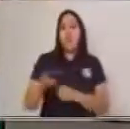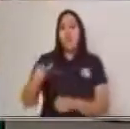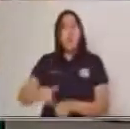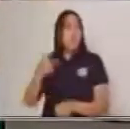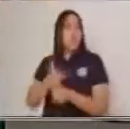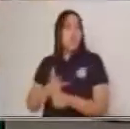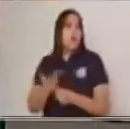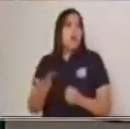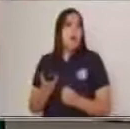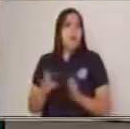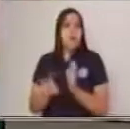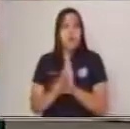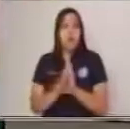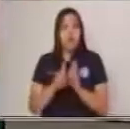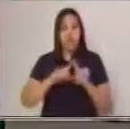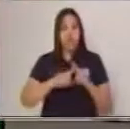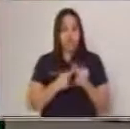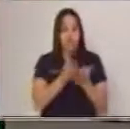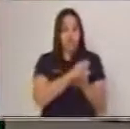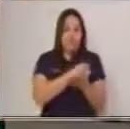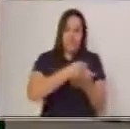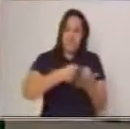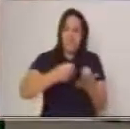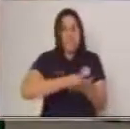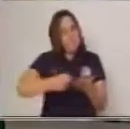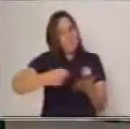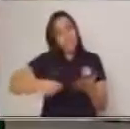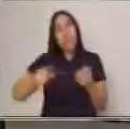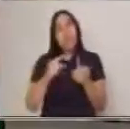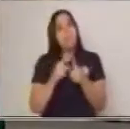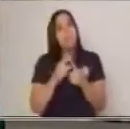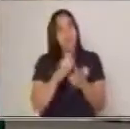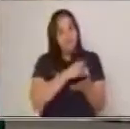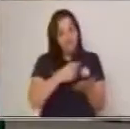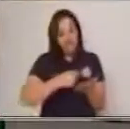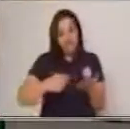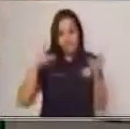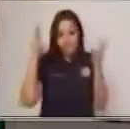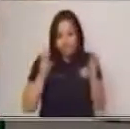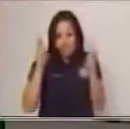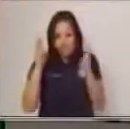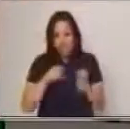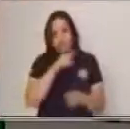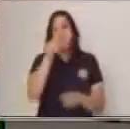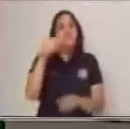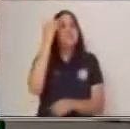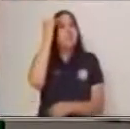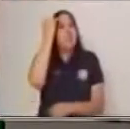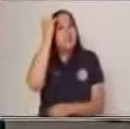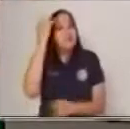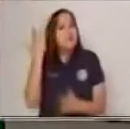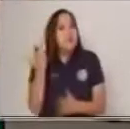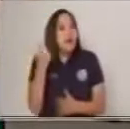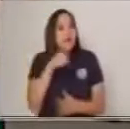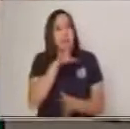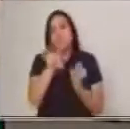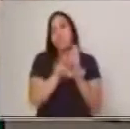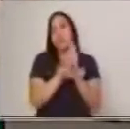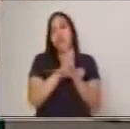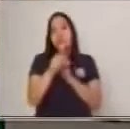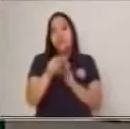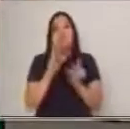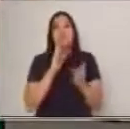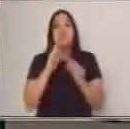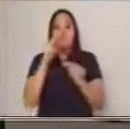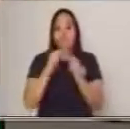Ustedes van a empezar a escribir en un conjunto de palabras determinados sobre el tema y sobre sus propios conocimientos y en este momento ustedes están en la